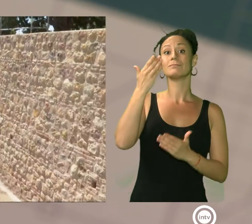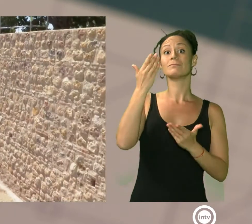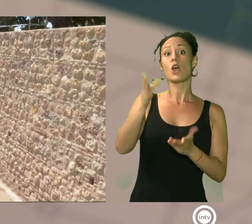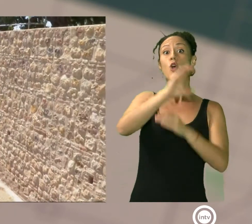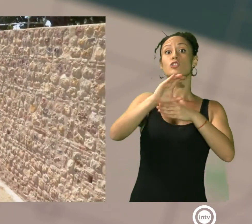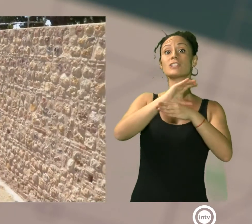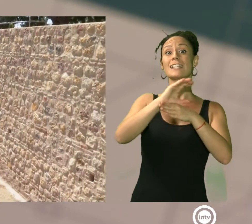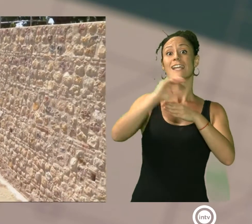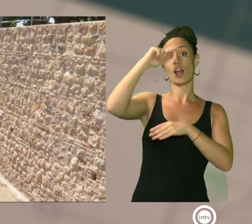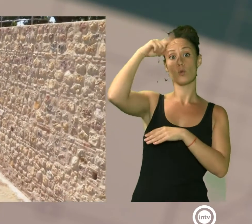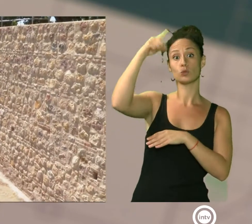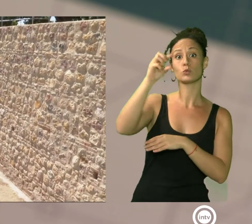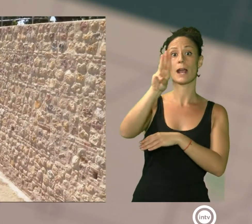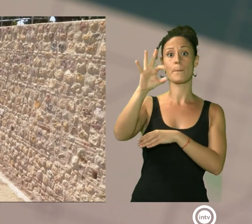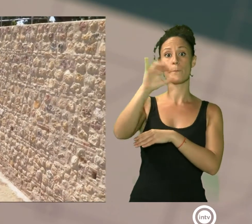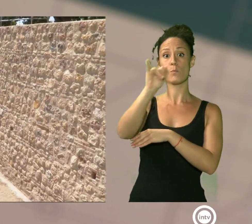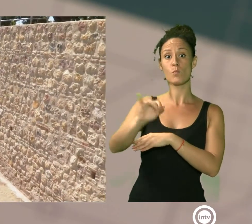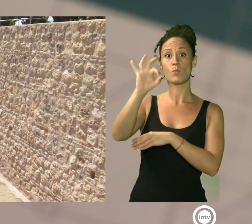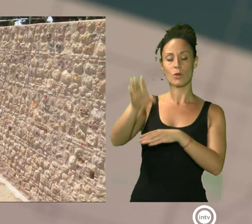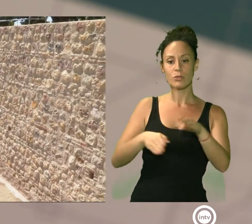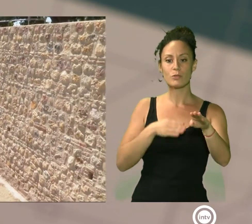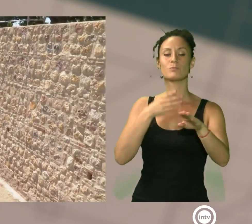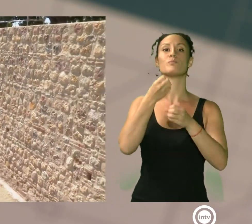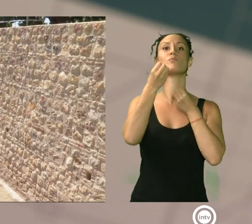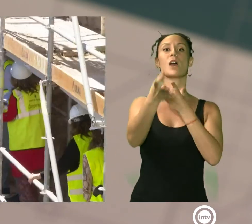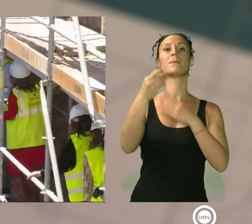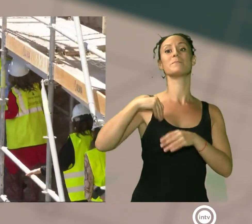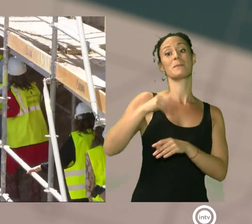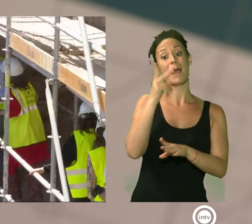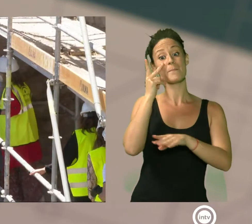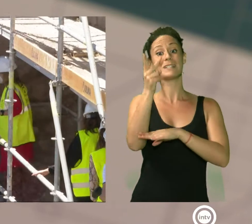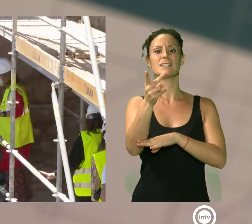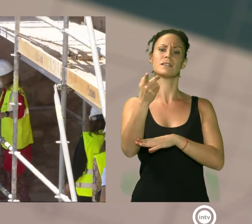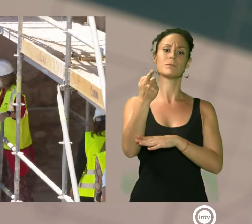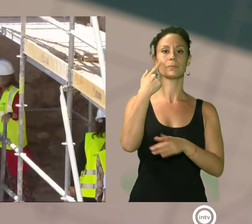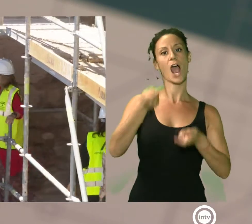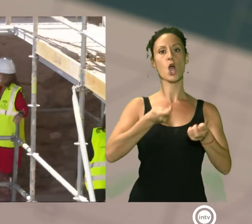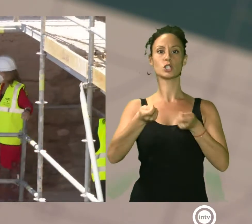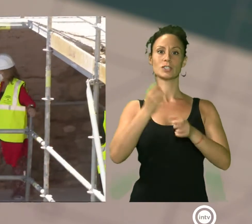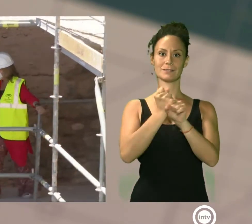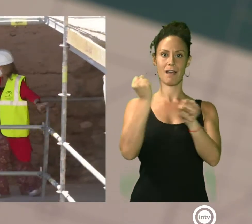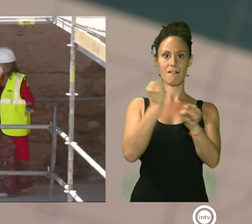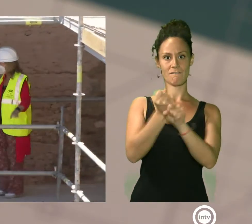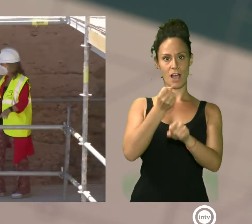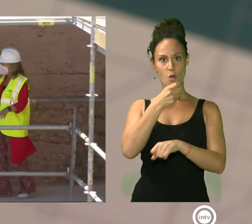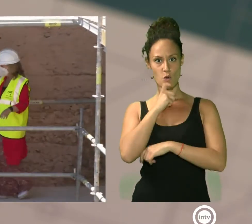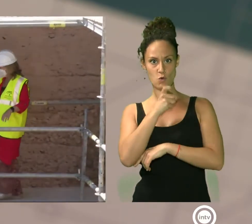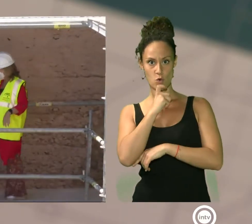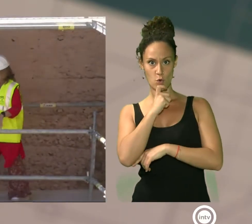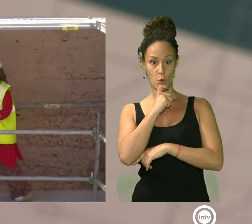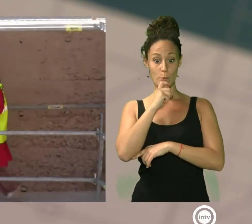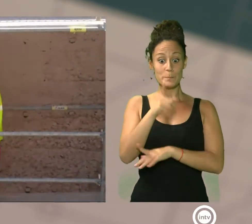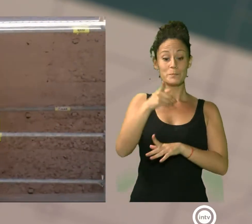de Cultura Patricia del Pozo, quien ha visitado el conjunto monumental para comprobar cómo marchan estos trabajos que se esperan. Estén